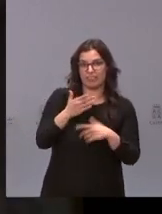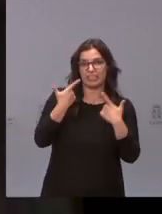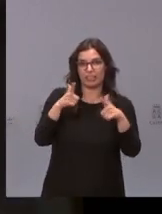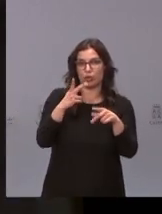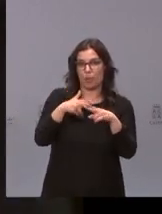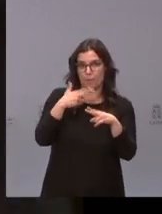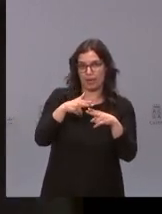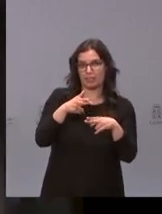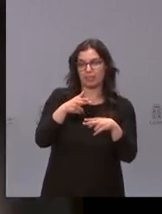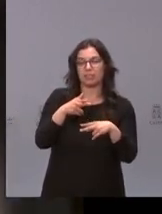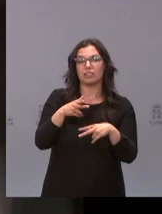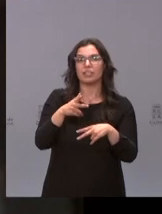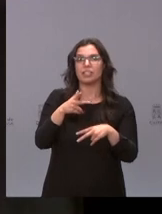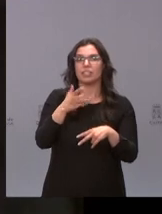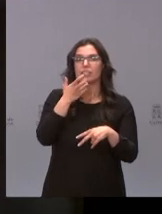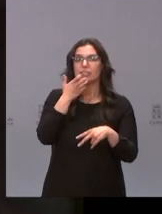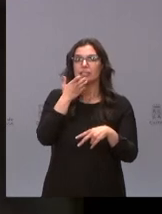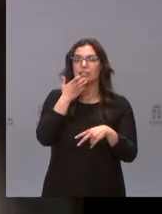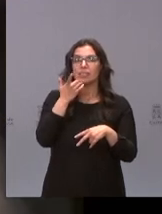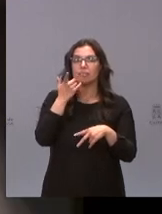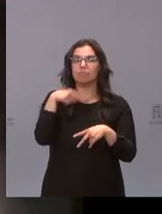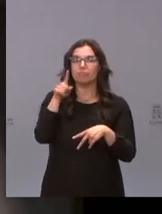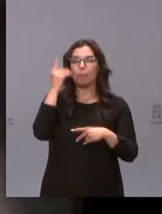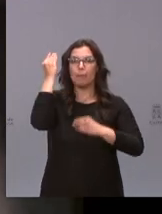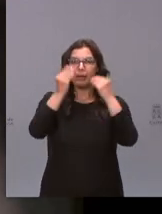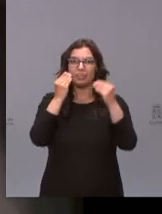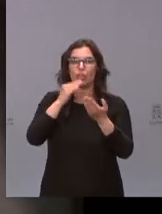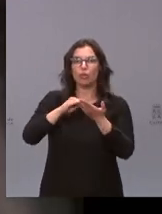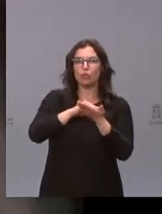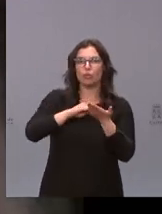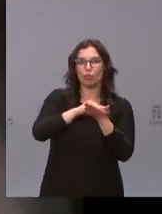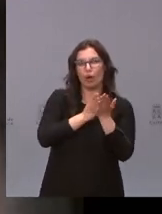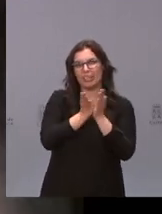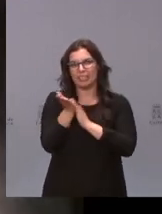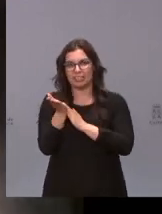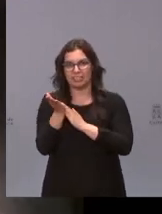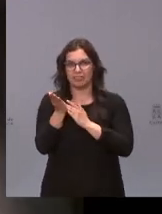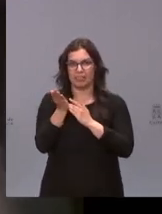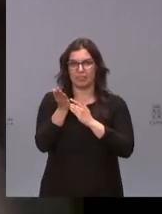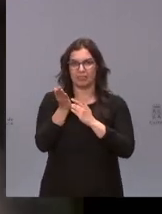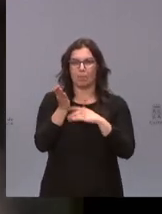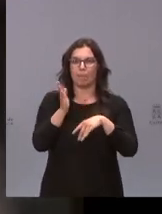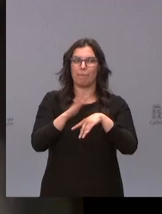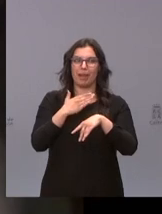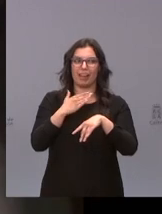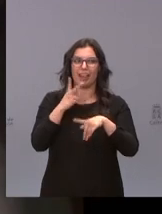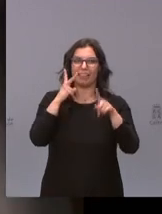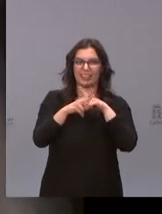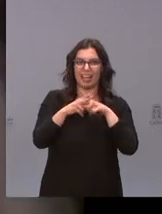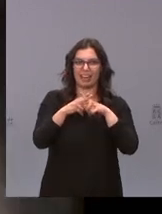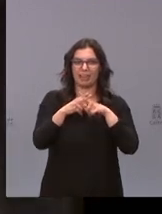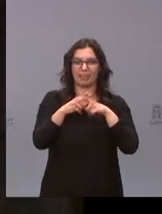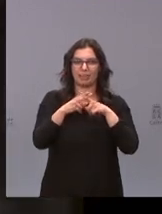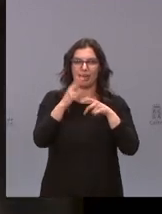la hostelería si no se estarían planteando buscar una solución alternativa que no pasase por el cierre